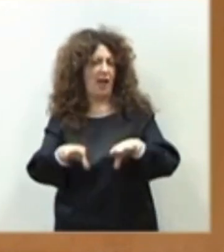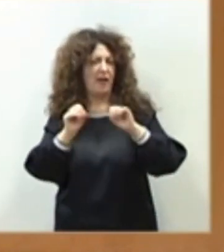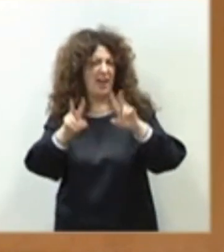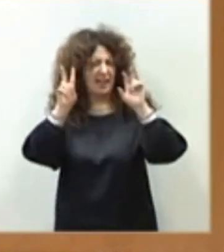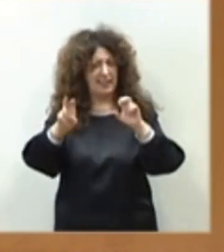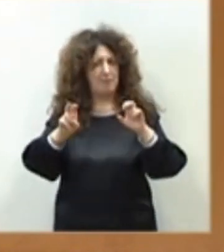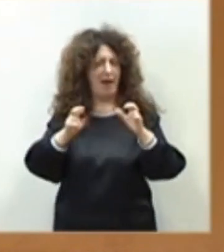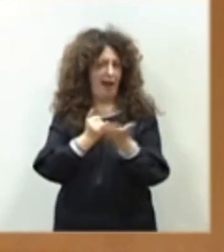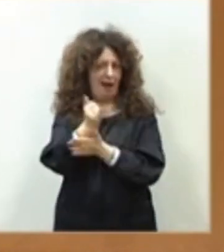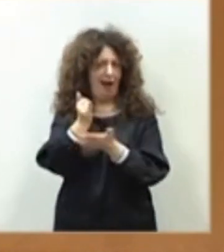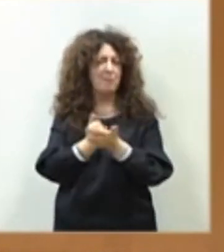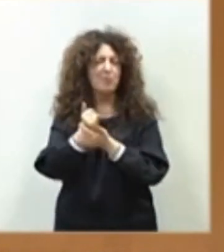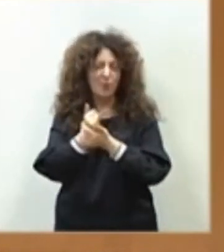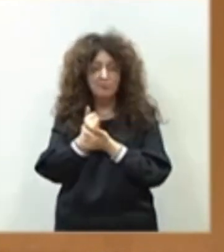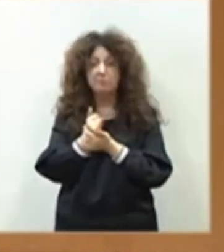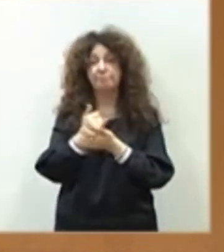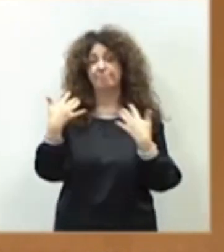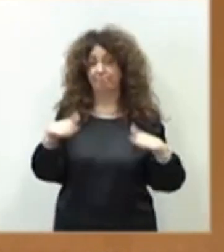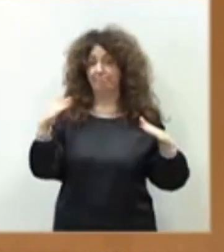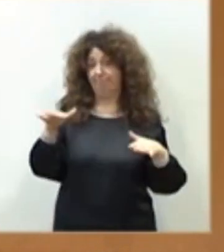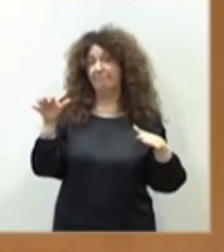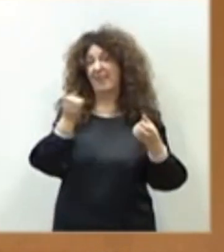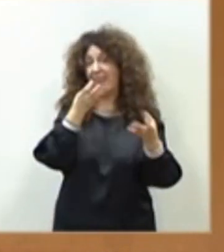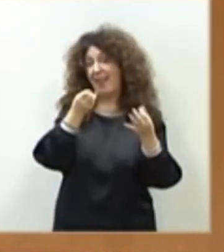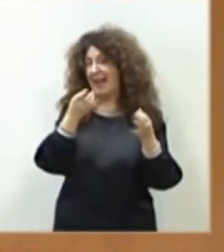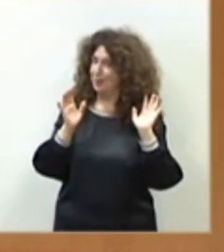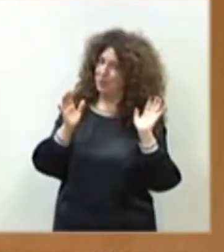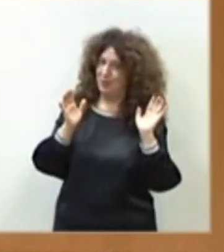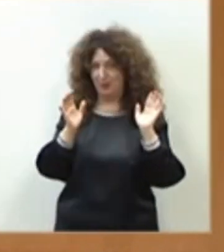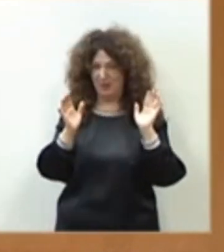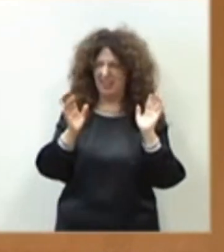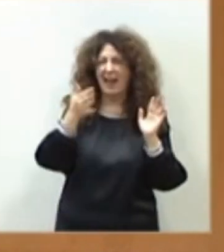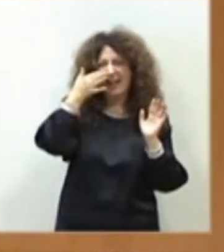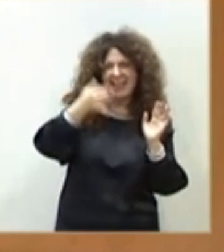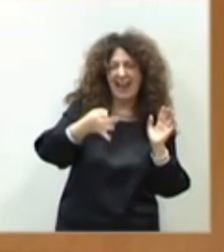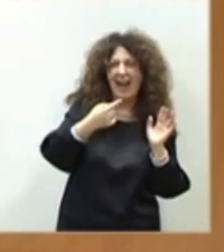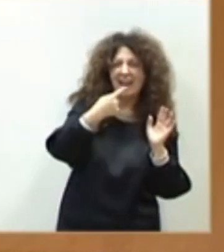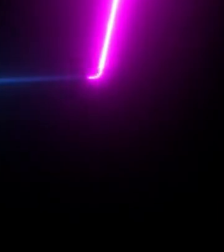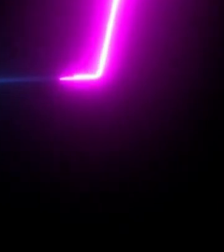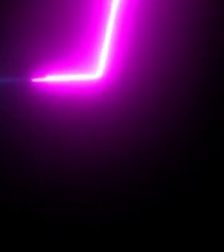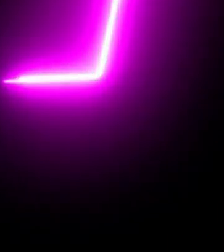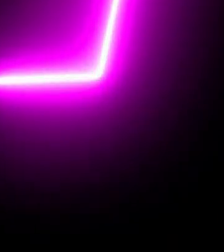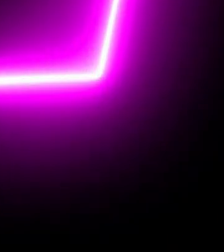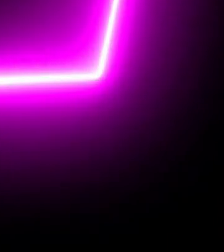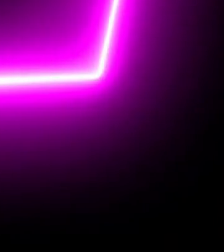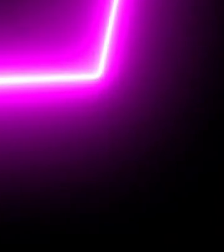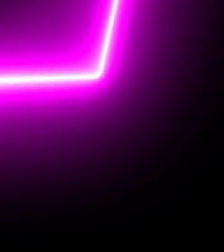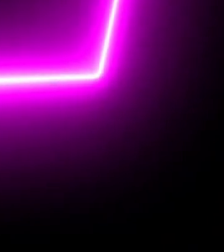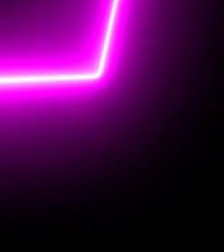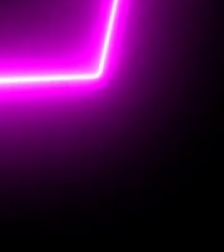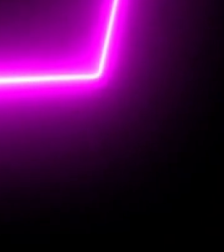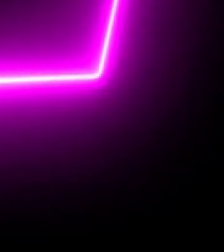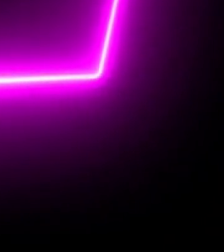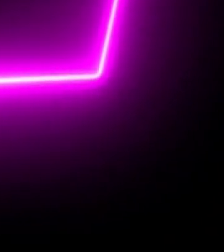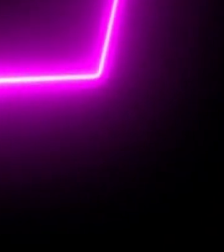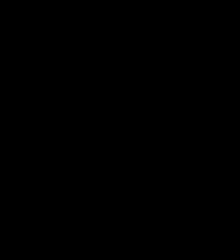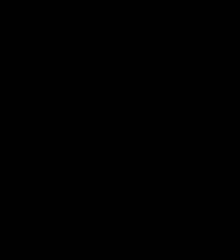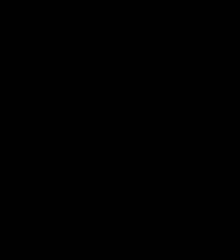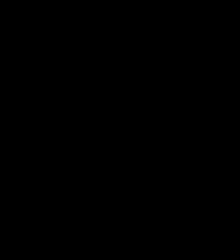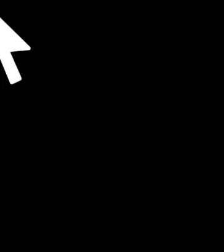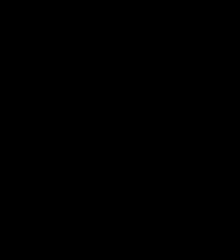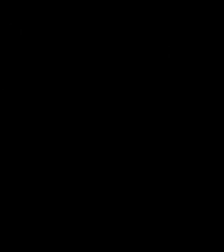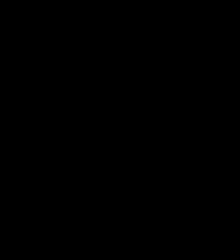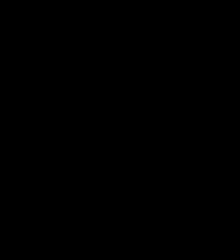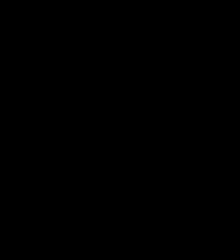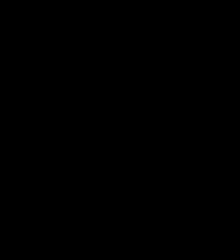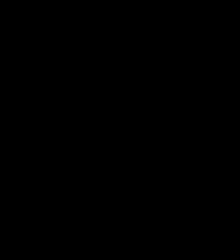poco los pelos de punta respecto a lo que usted quiere hacer y lo que en realidad está pasando. Muchas gracias por ver el video. No te olvides